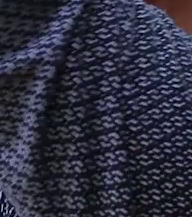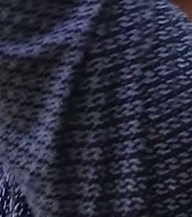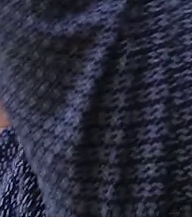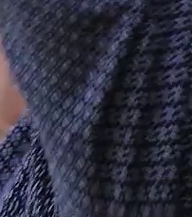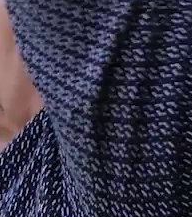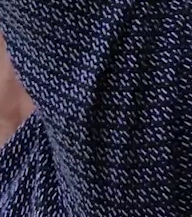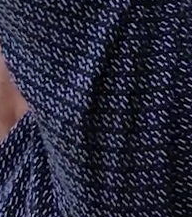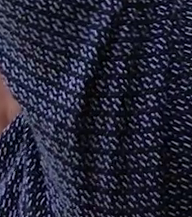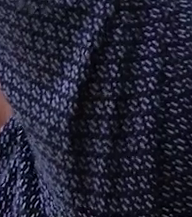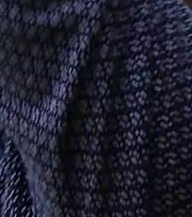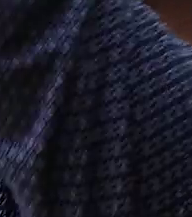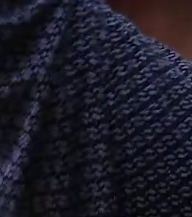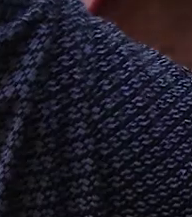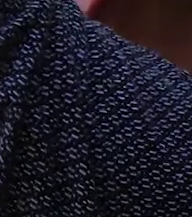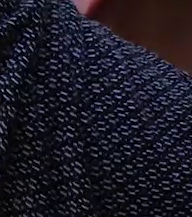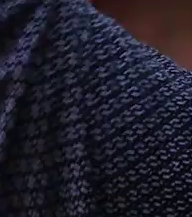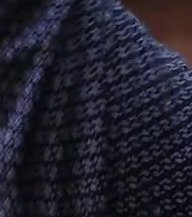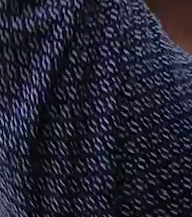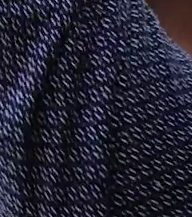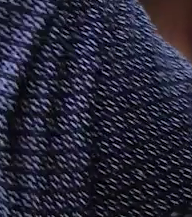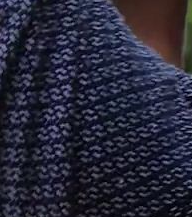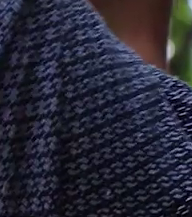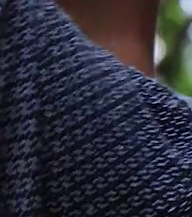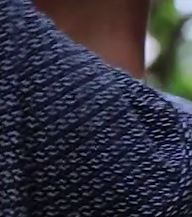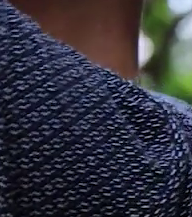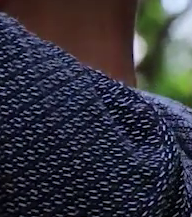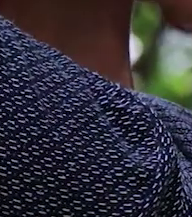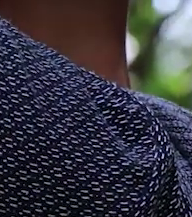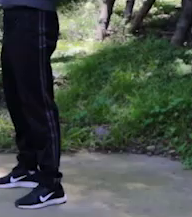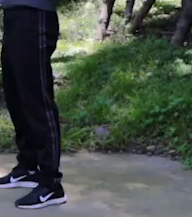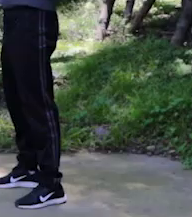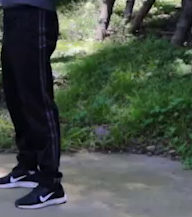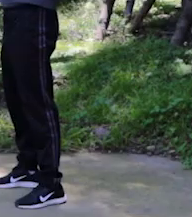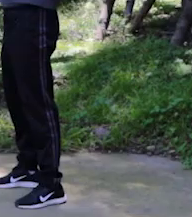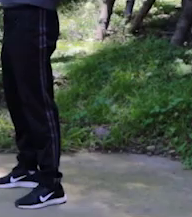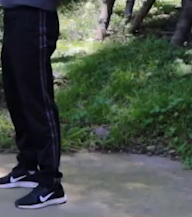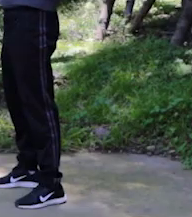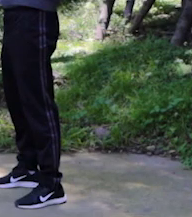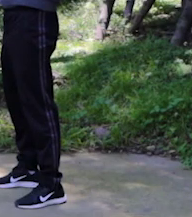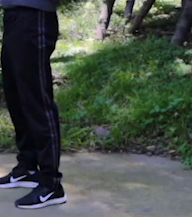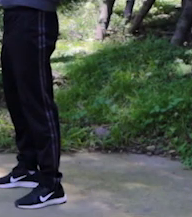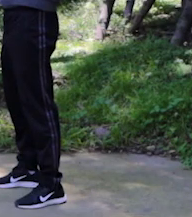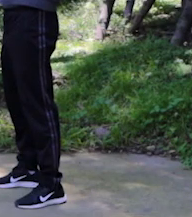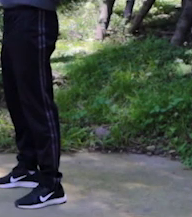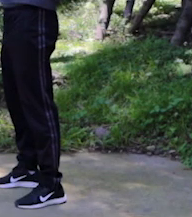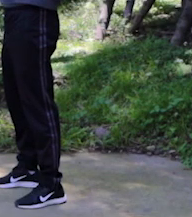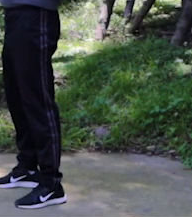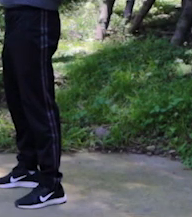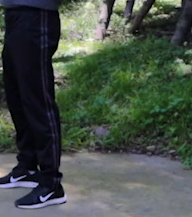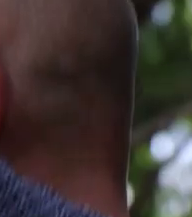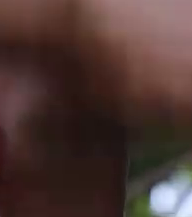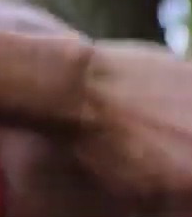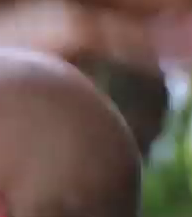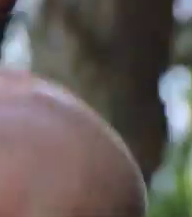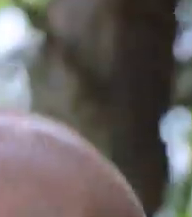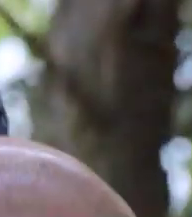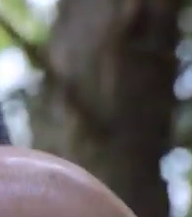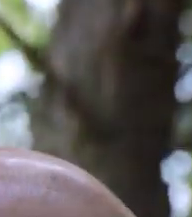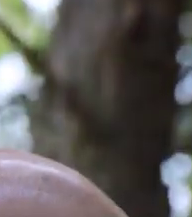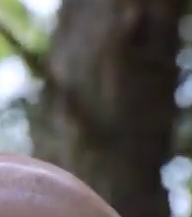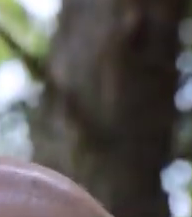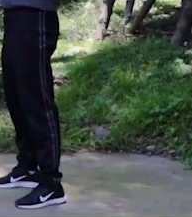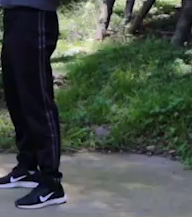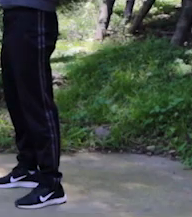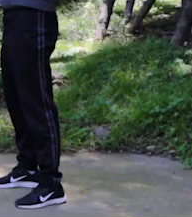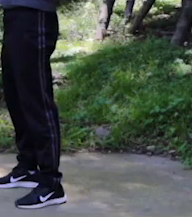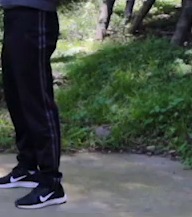si quiéramos alcanzar el cielo. Venga. Uno. Eso, perfecto. Con fuerza, que se vea. Bien, Jair. Muy